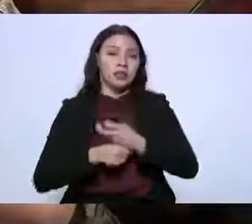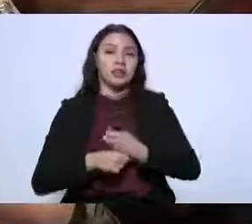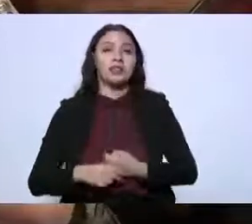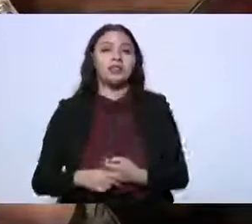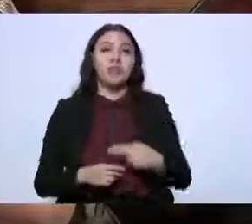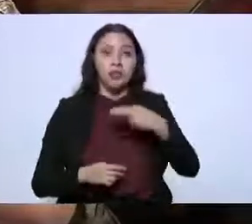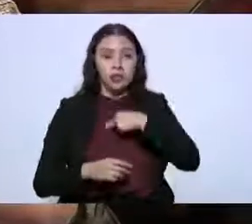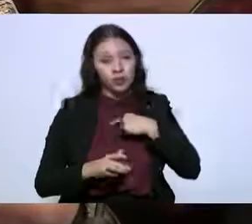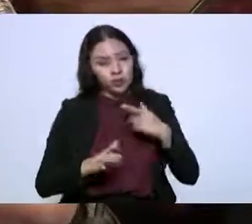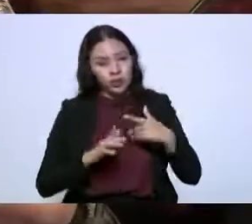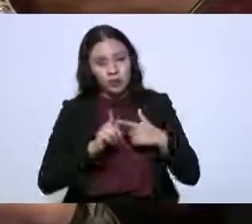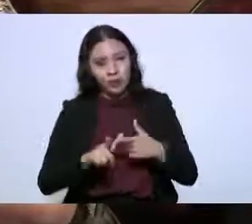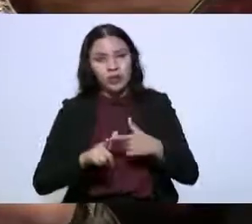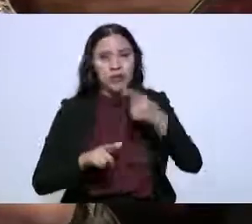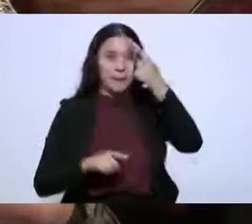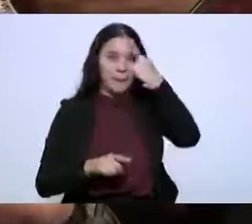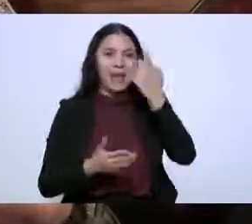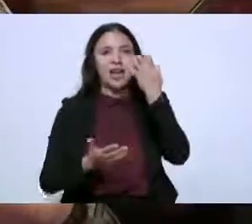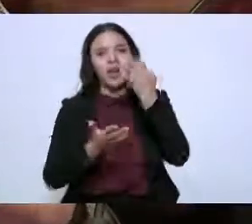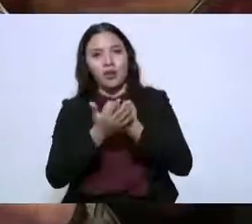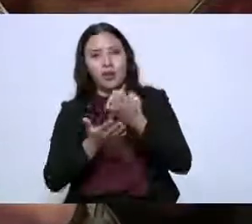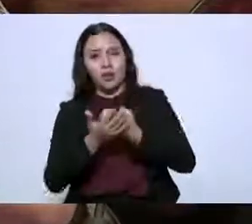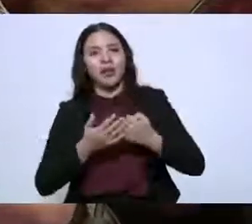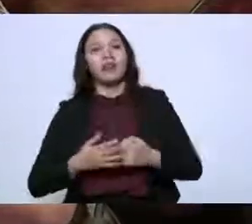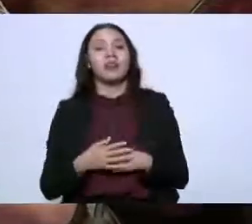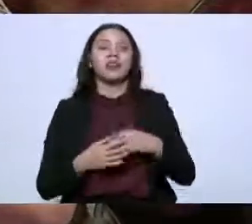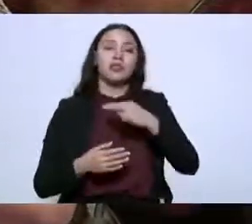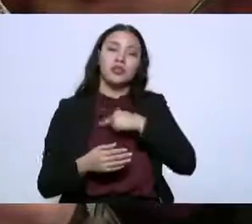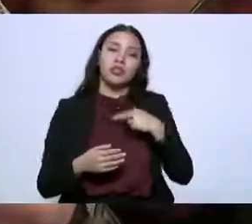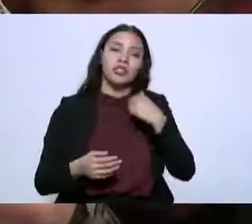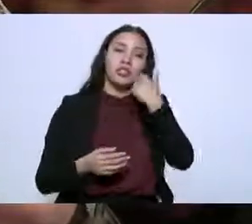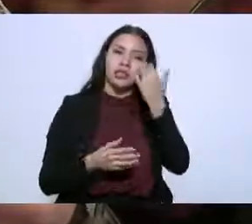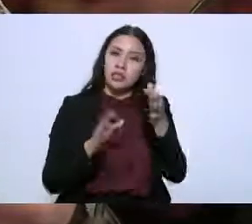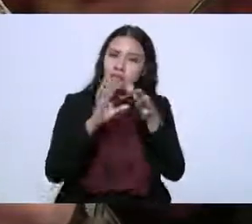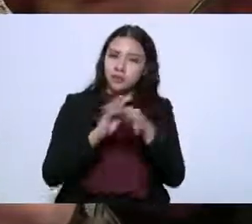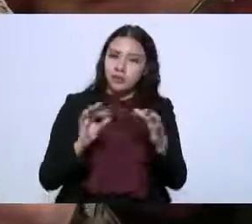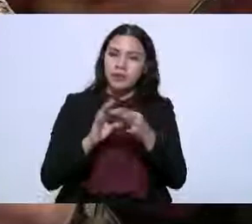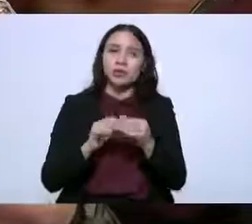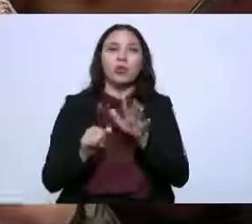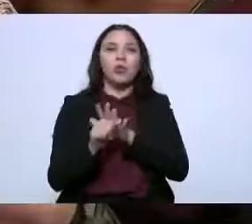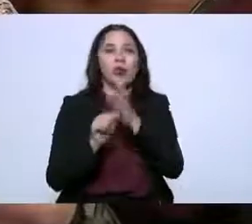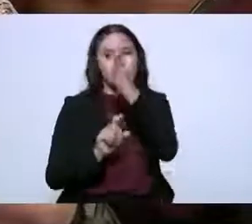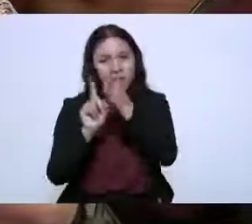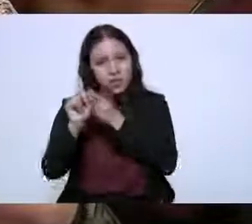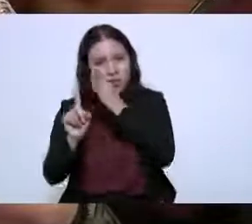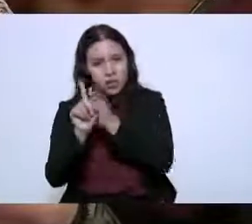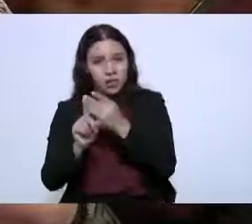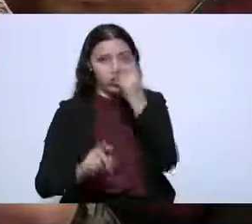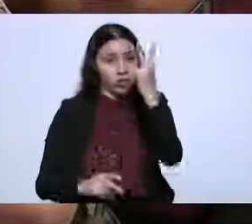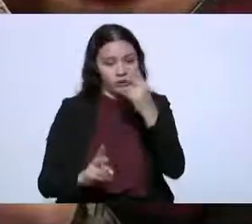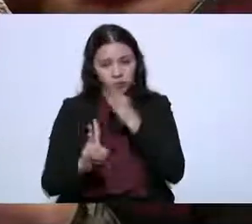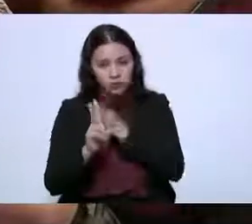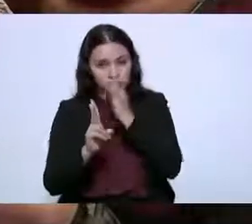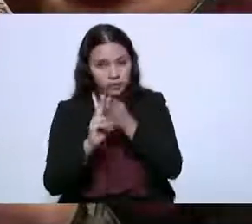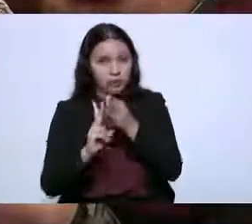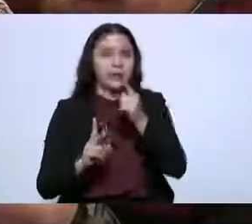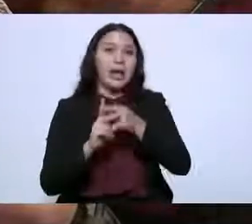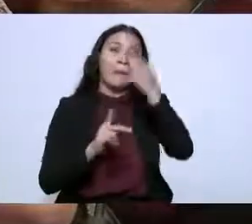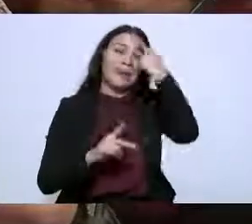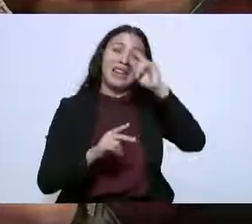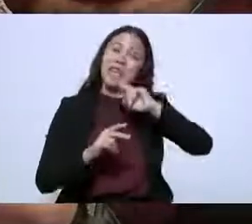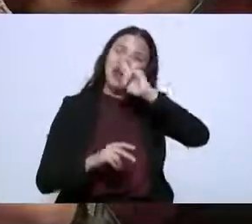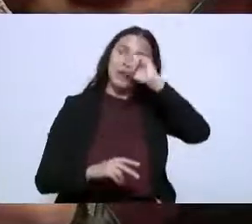lo que sigue de economía, queremos centrarnos en dos grandes objetivos. Uno es abatir la